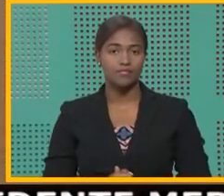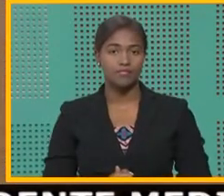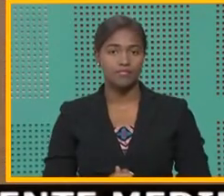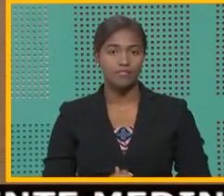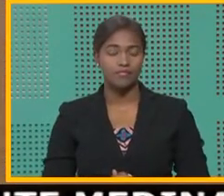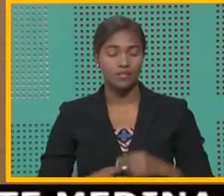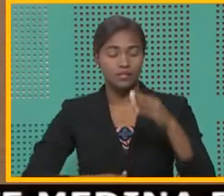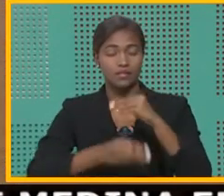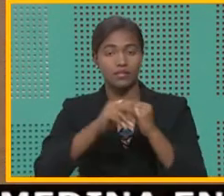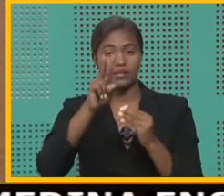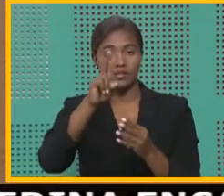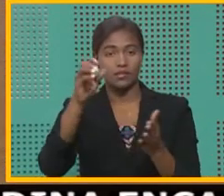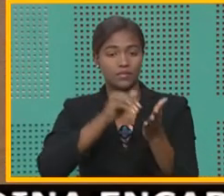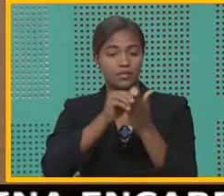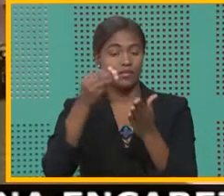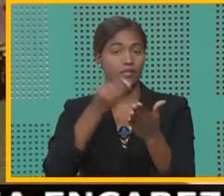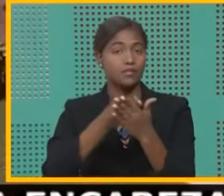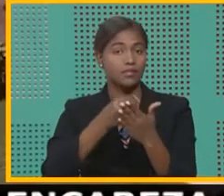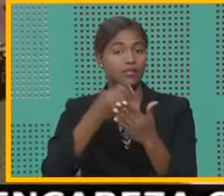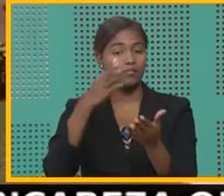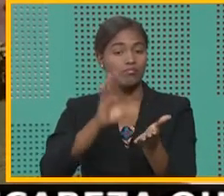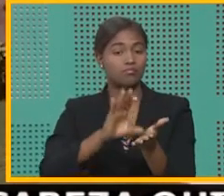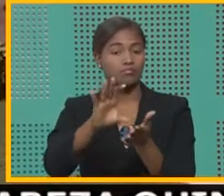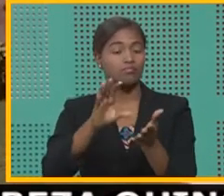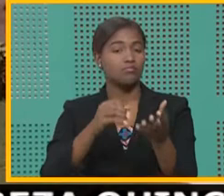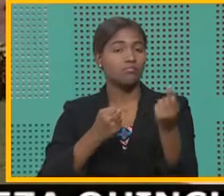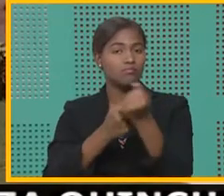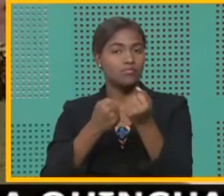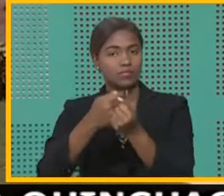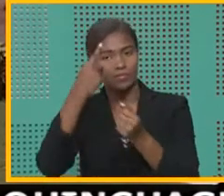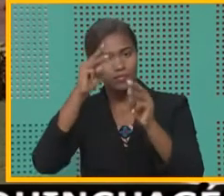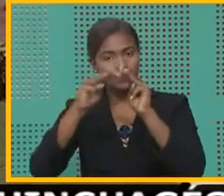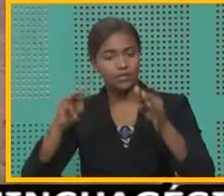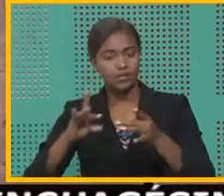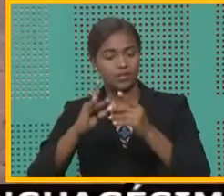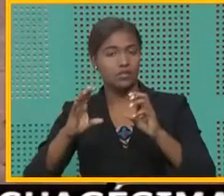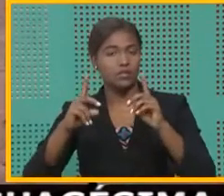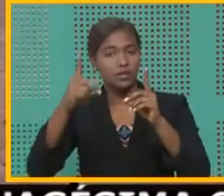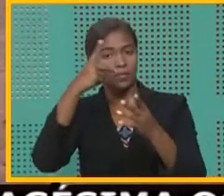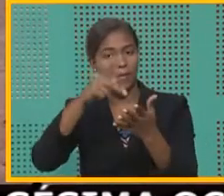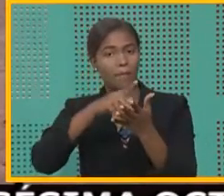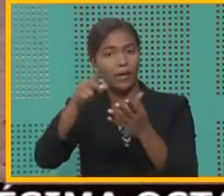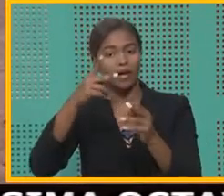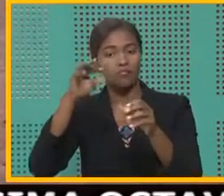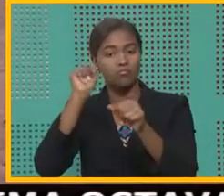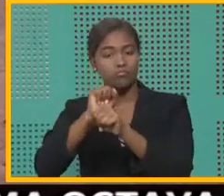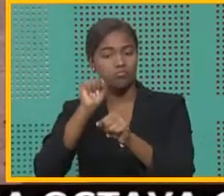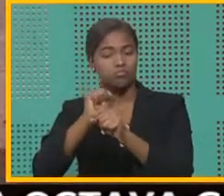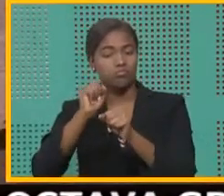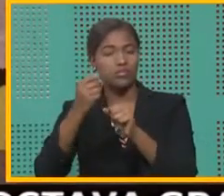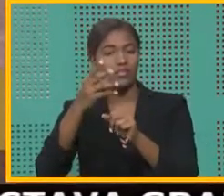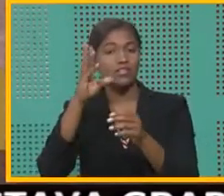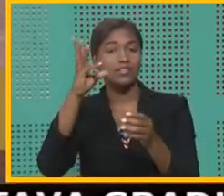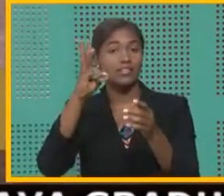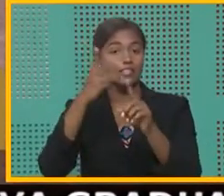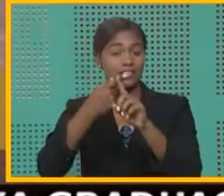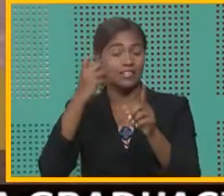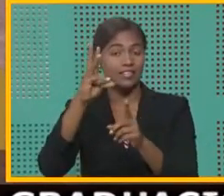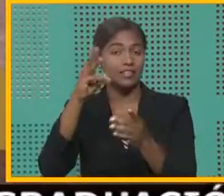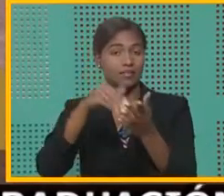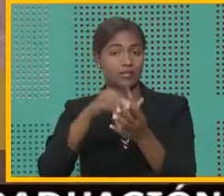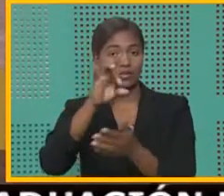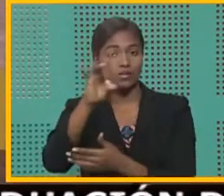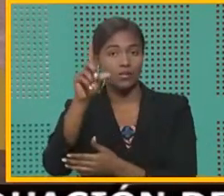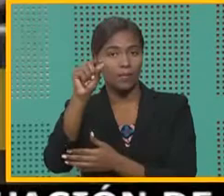Más de 200 millones de pesos fueron desembolsados por el Ministerio de Educación para el pago de sueldos de los 6,820